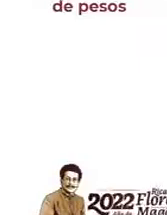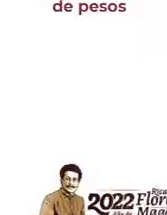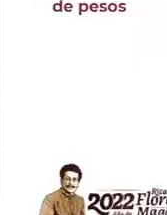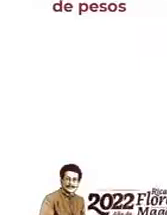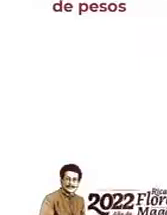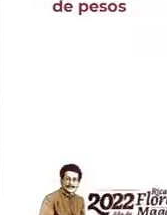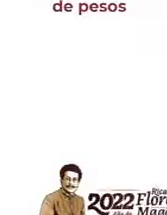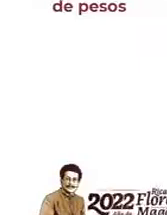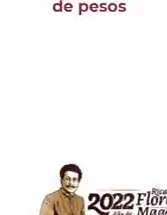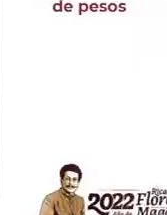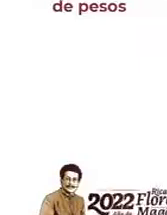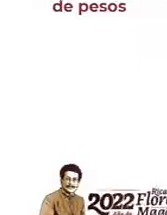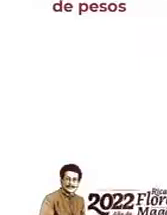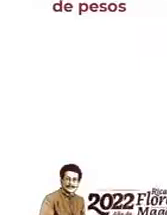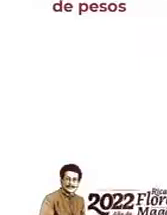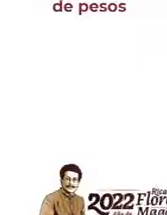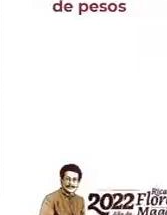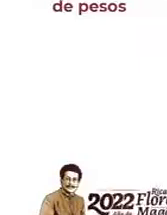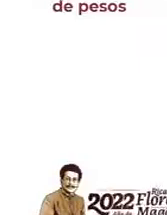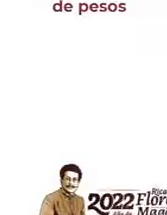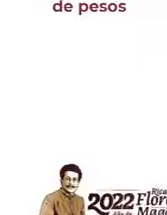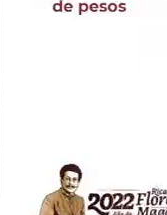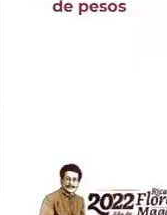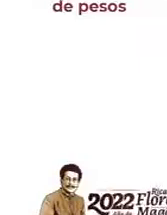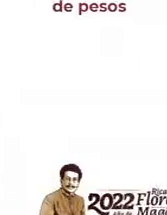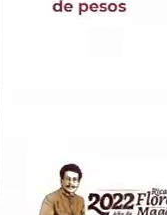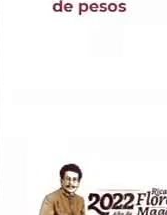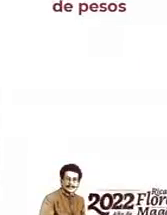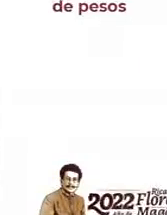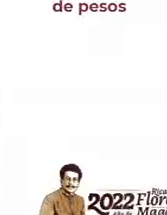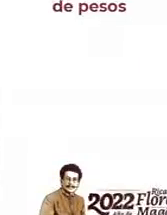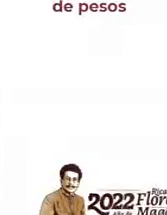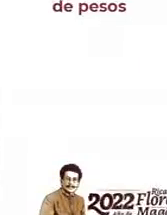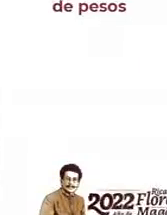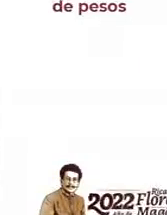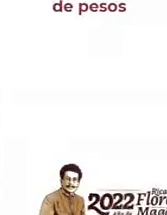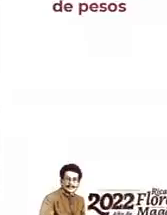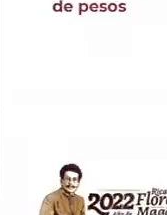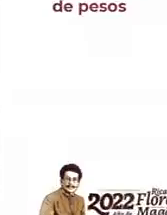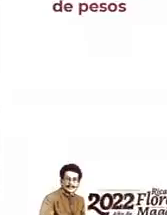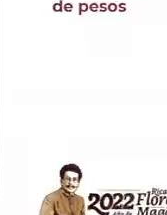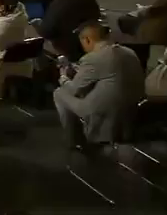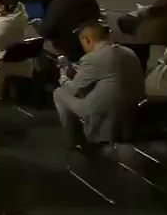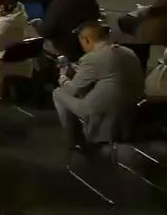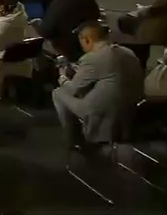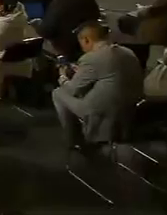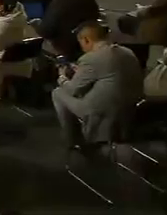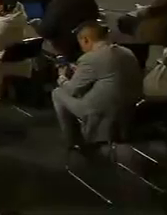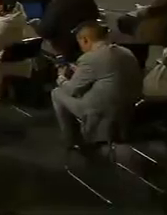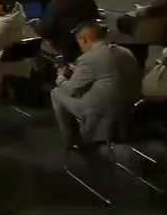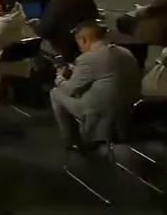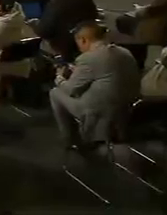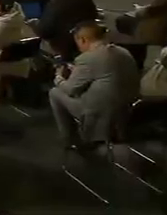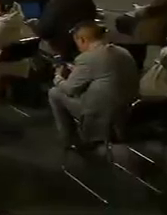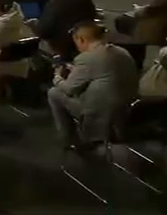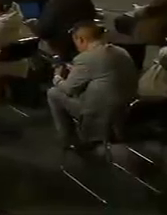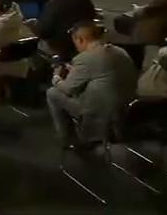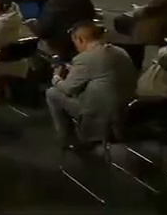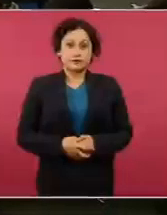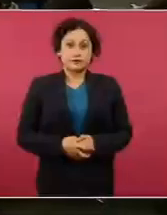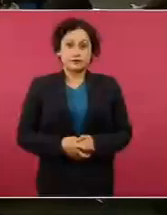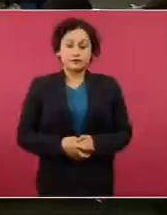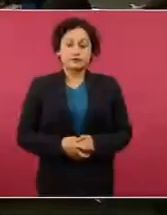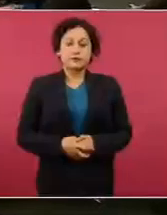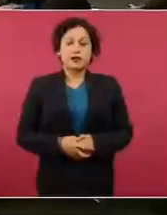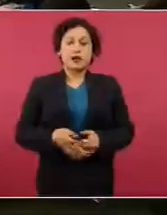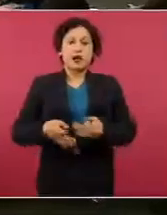Secretaría de Gobernación, la Secretaría de Hacienda, la Consejería Jurídica, a los hombres y mujeres con